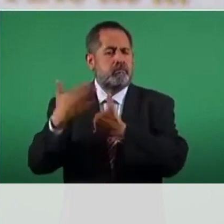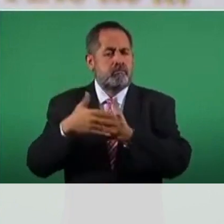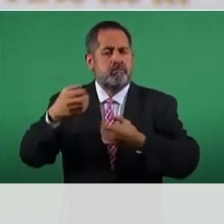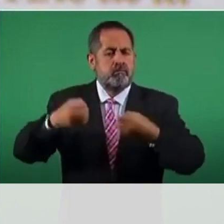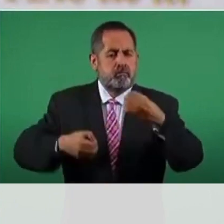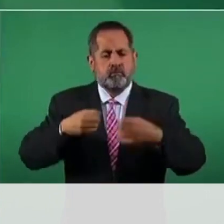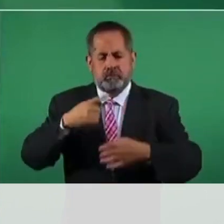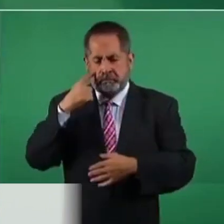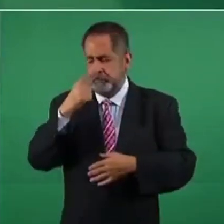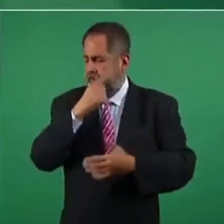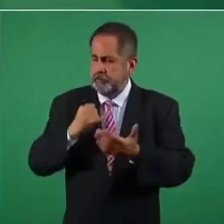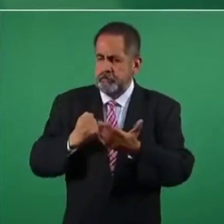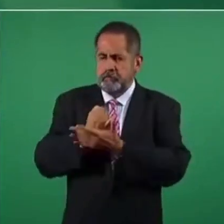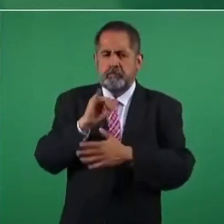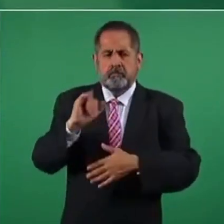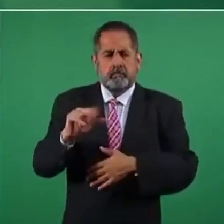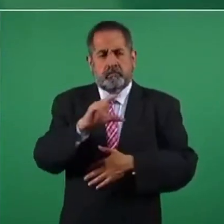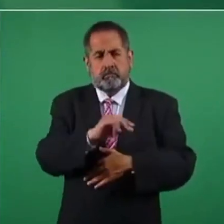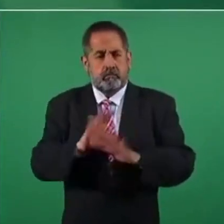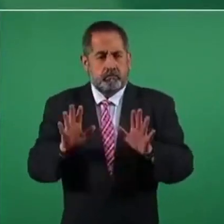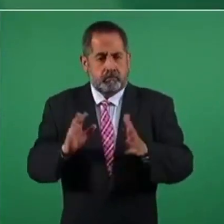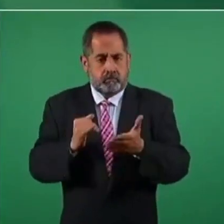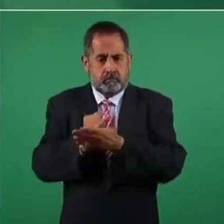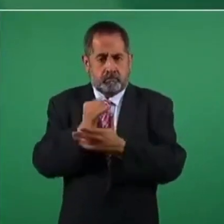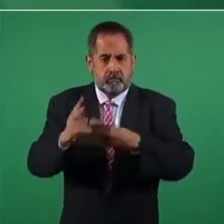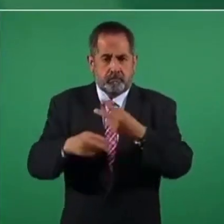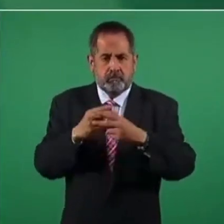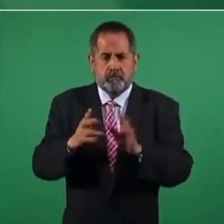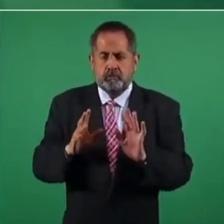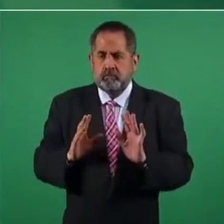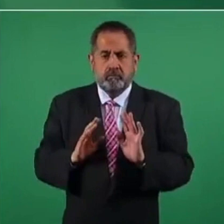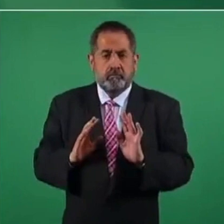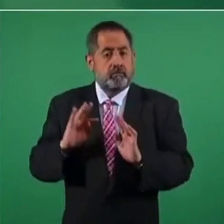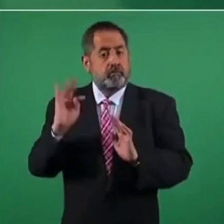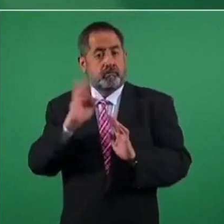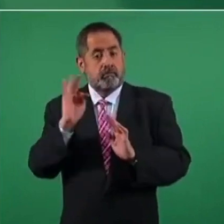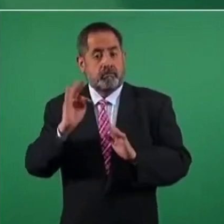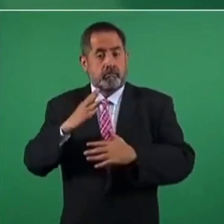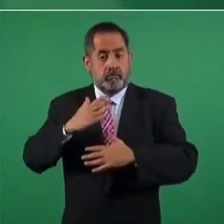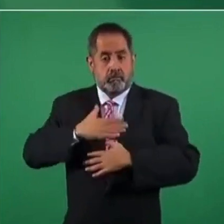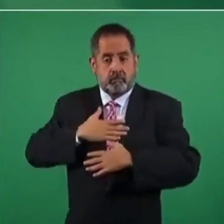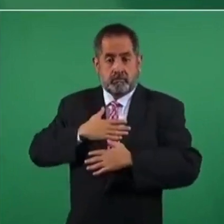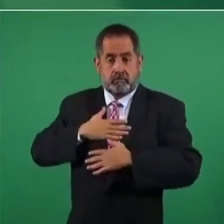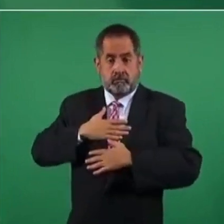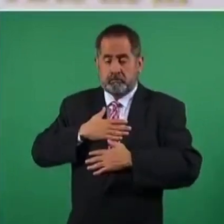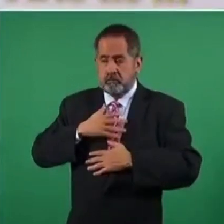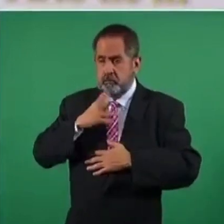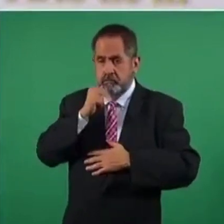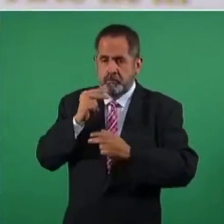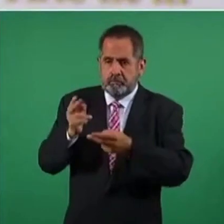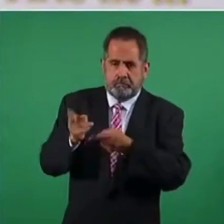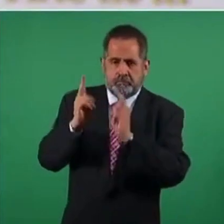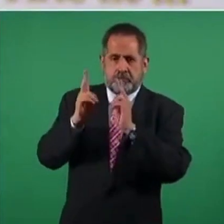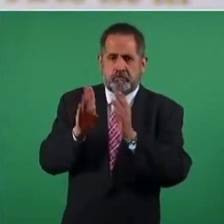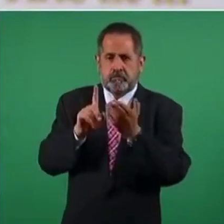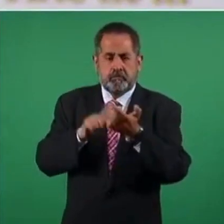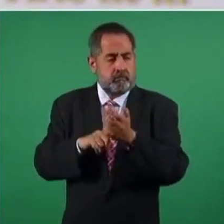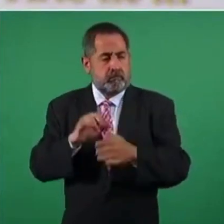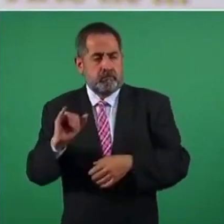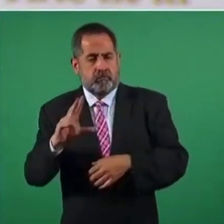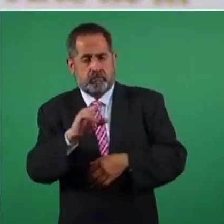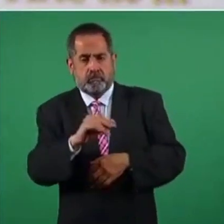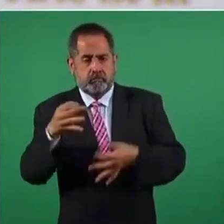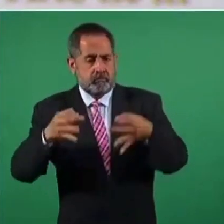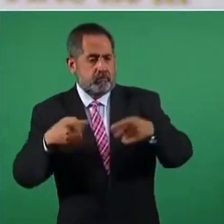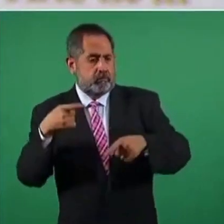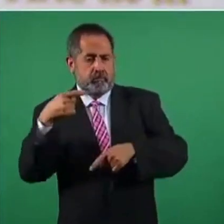control el que determine. Puede determinar que no hay competencia, legitimación procesal activa para impugnar un ejercicio de la acción